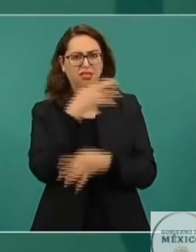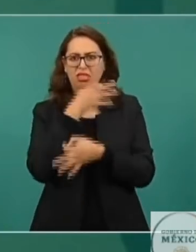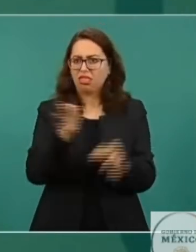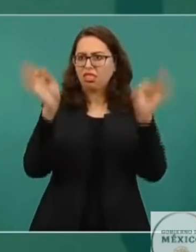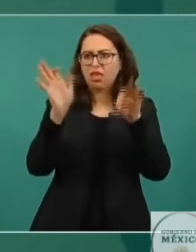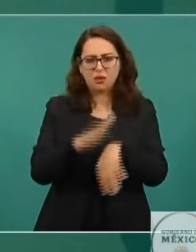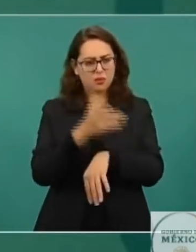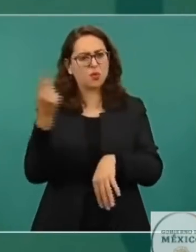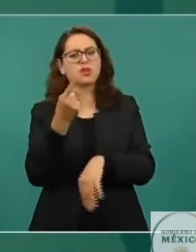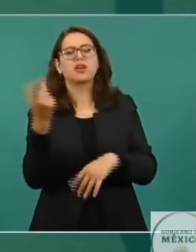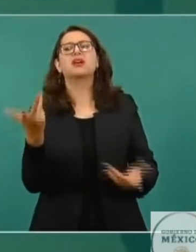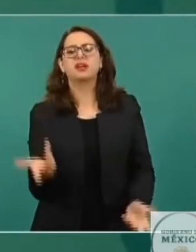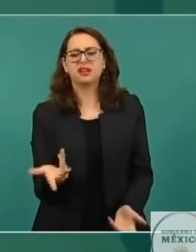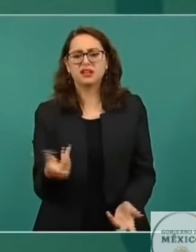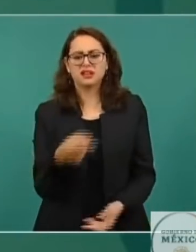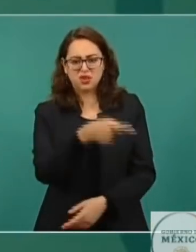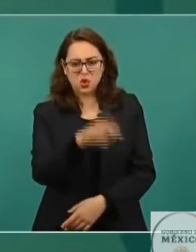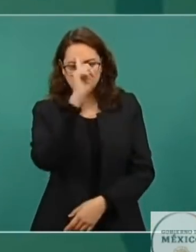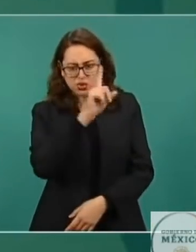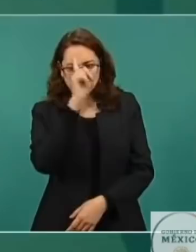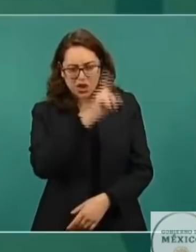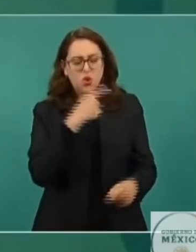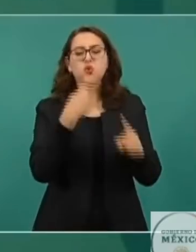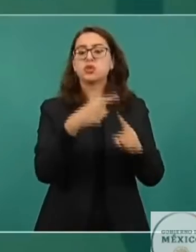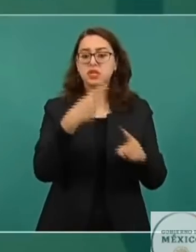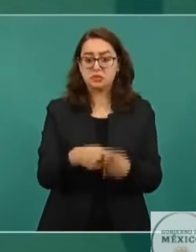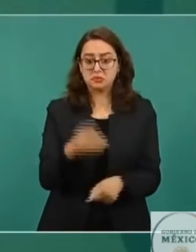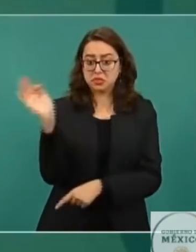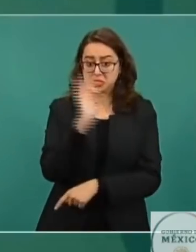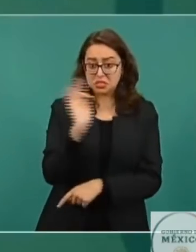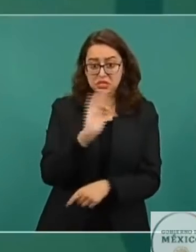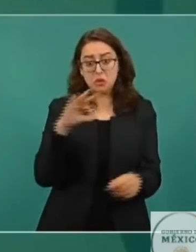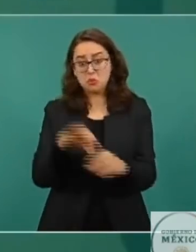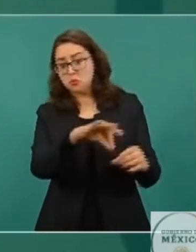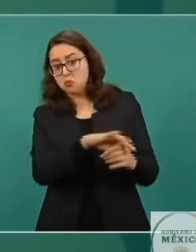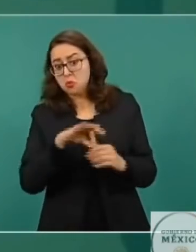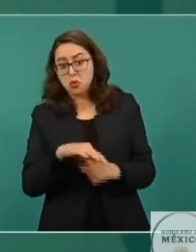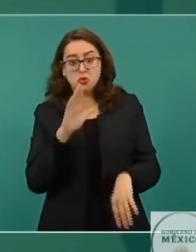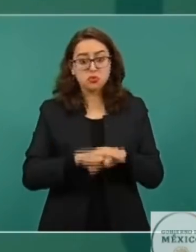¿Por qué lo hizo? ¿Pensó que de esa manera iba a obtener más votos?